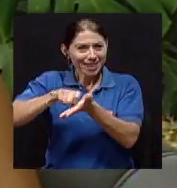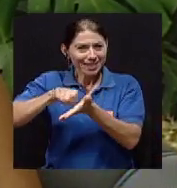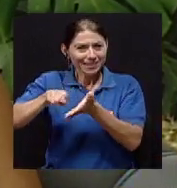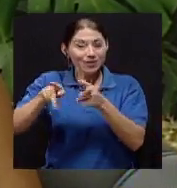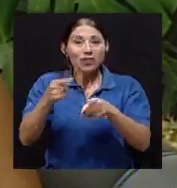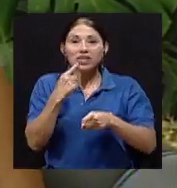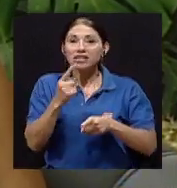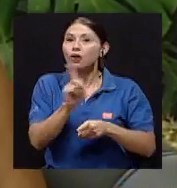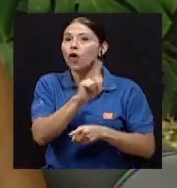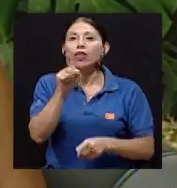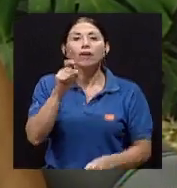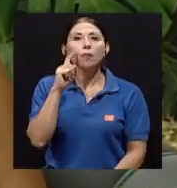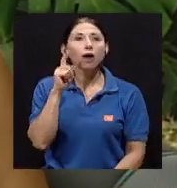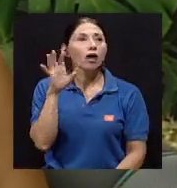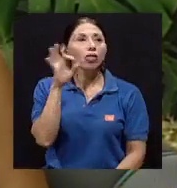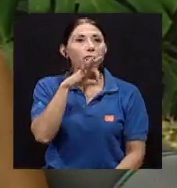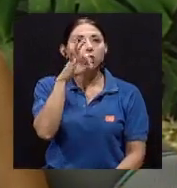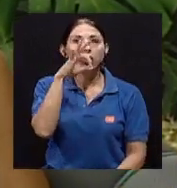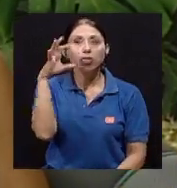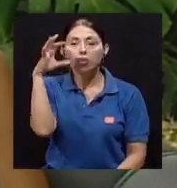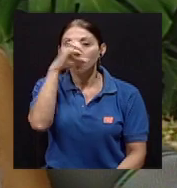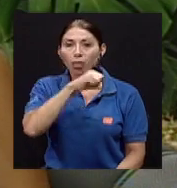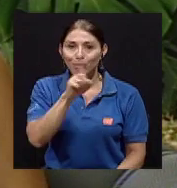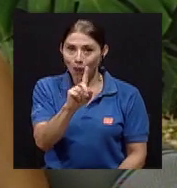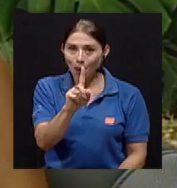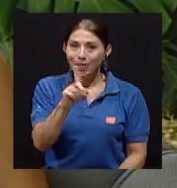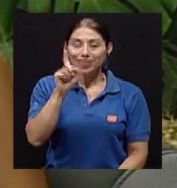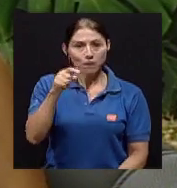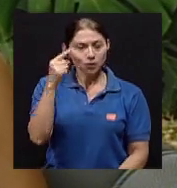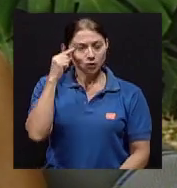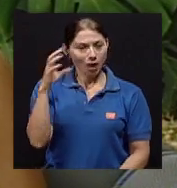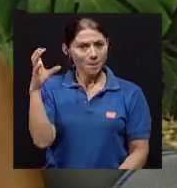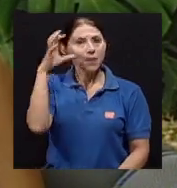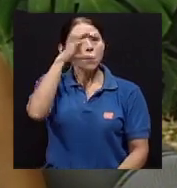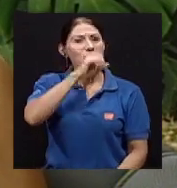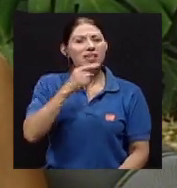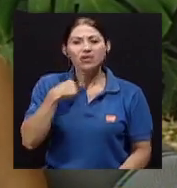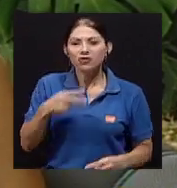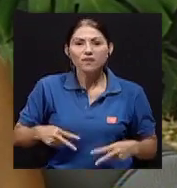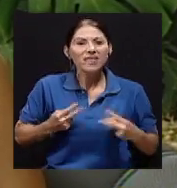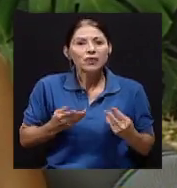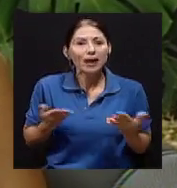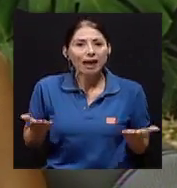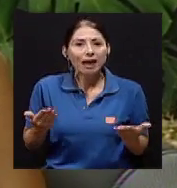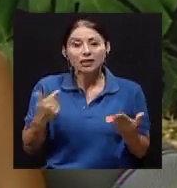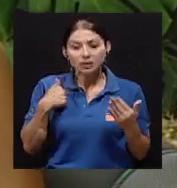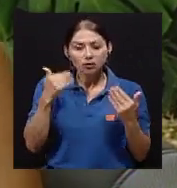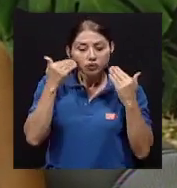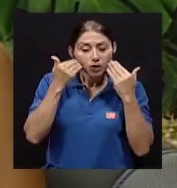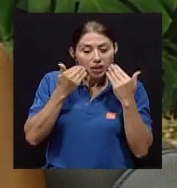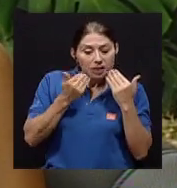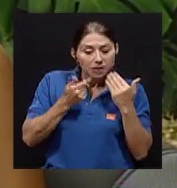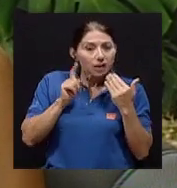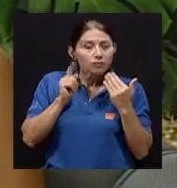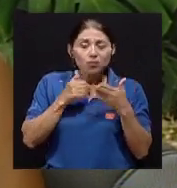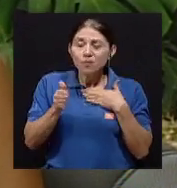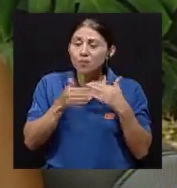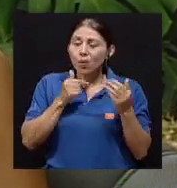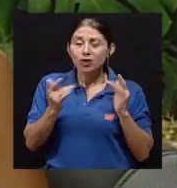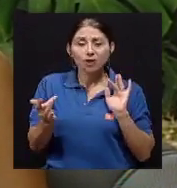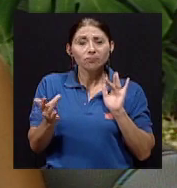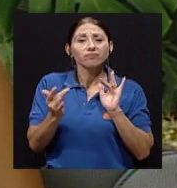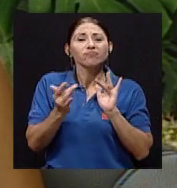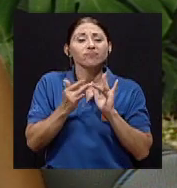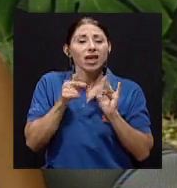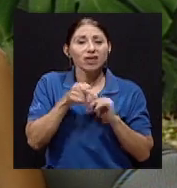distraído, sino de verdad ser consciente de lo que yo estoy viviendo, que si estoy triste, conectarme con esa emoción, con la tristeza, no importa,